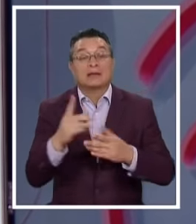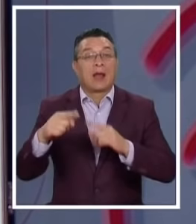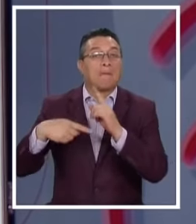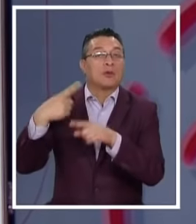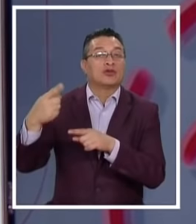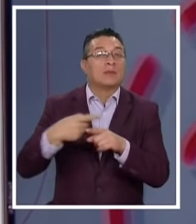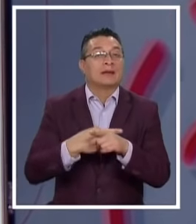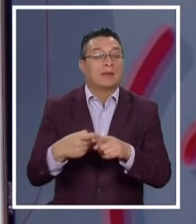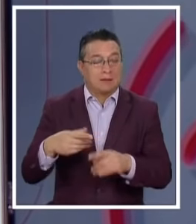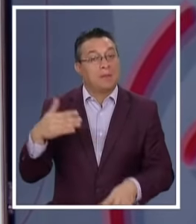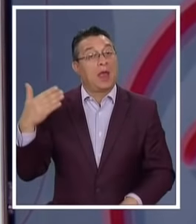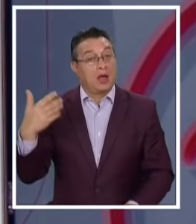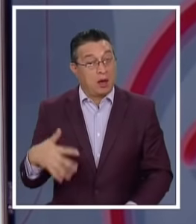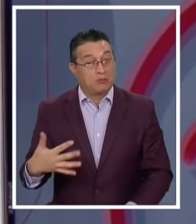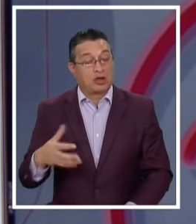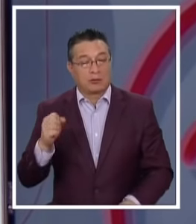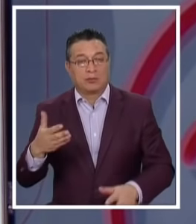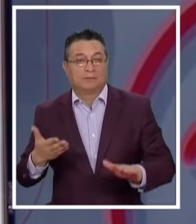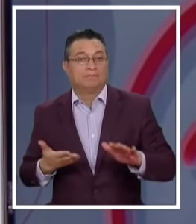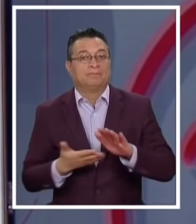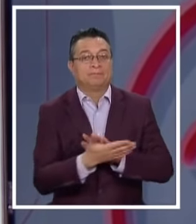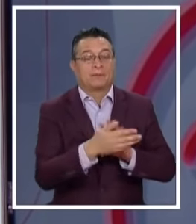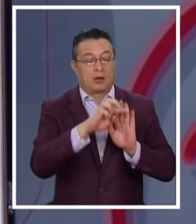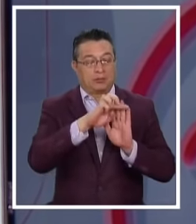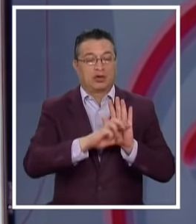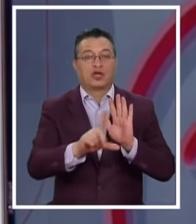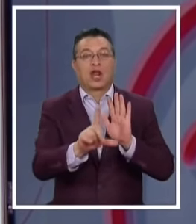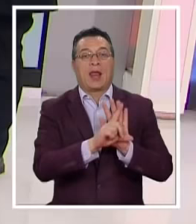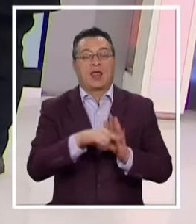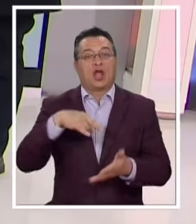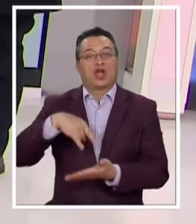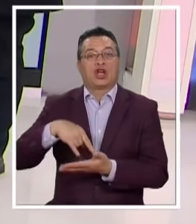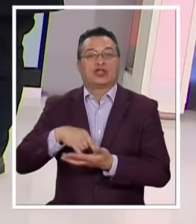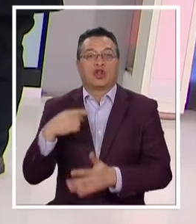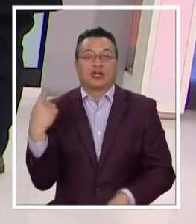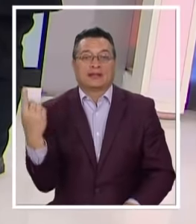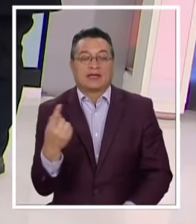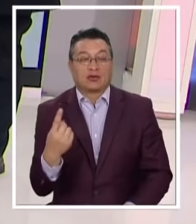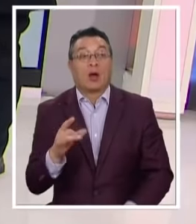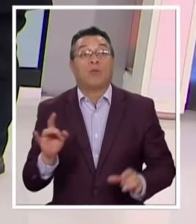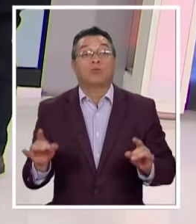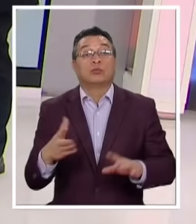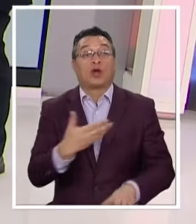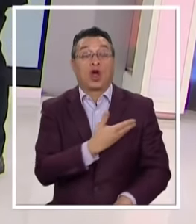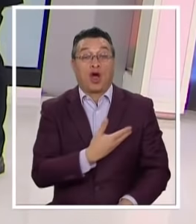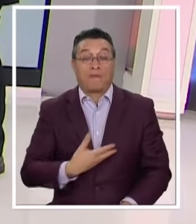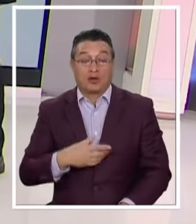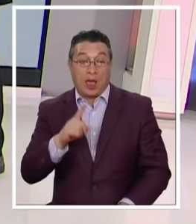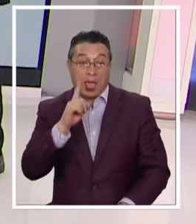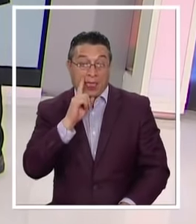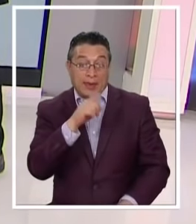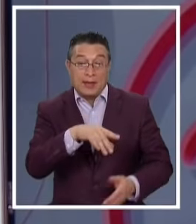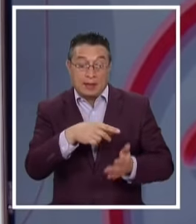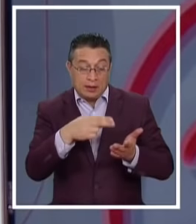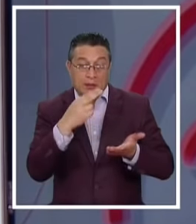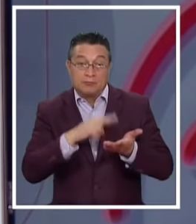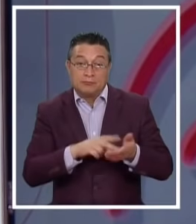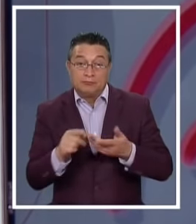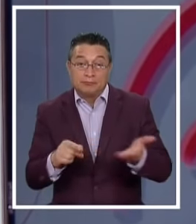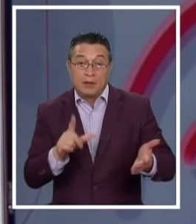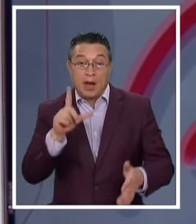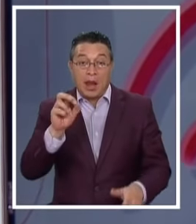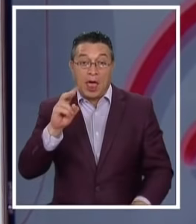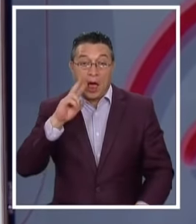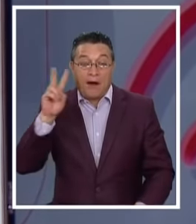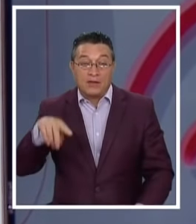semana Que podría ser clave Para despachar Este proyecto de ley Del Congreso Nacional Pero además Si es que el gobierno Viene con la carta Del proyecto de Joaquín Lavín